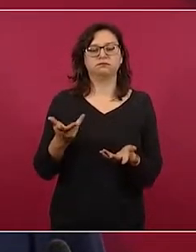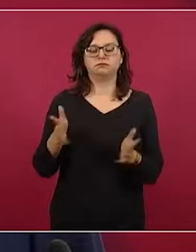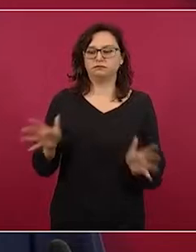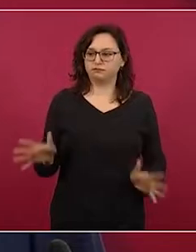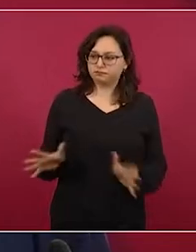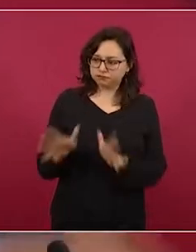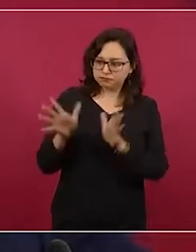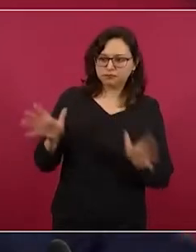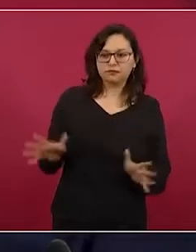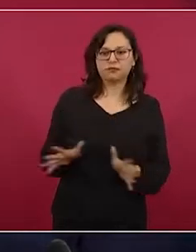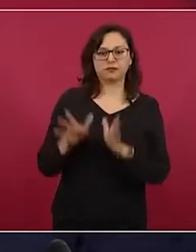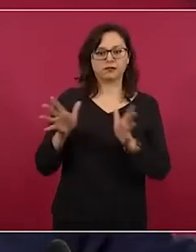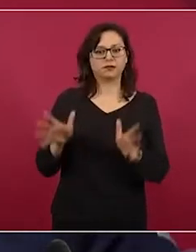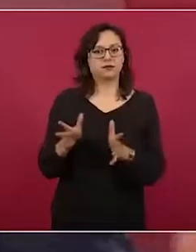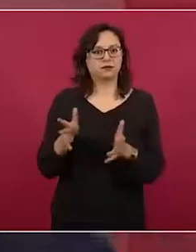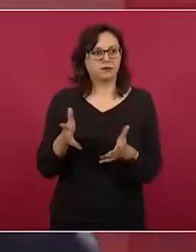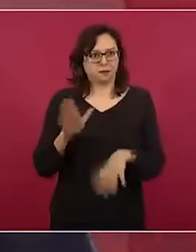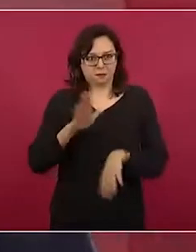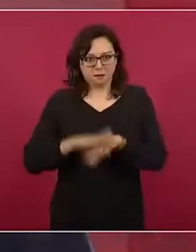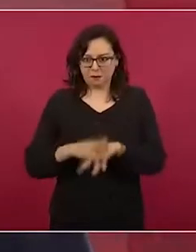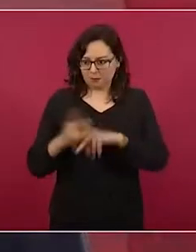que se actúen.